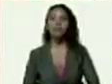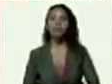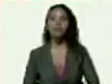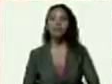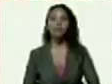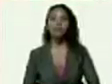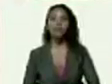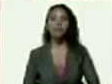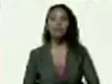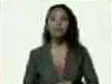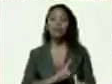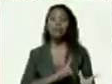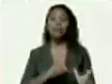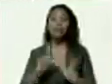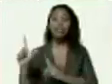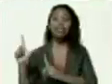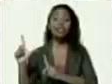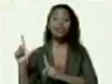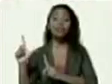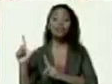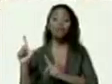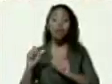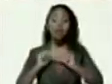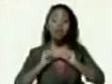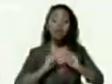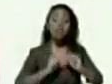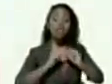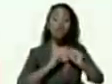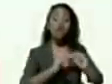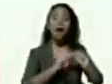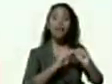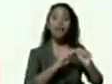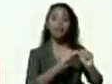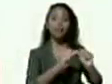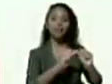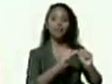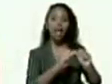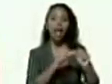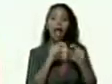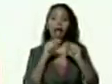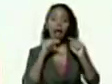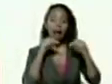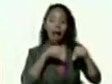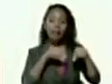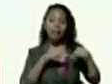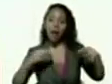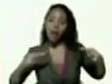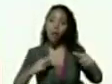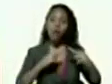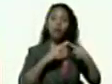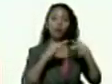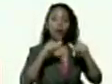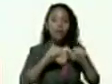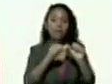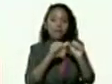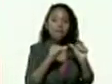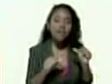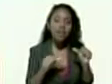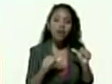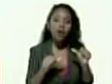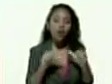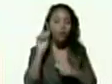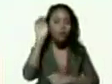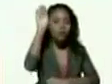listos para seguir este encuentro permanente con el futuro